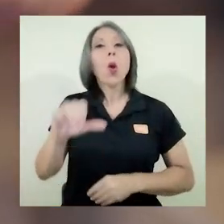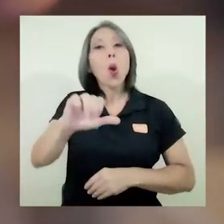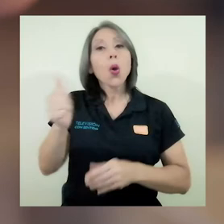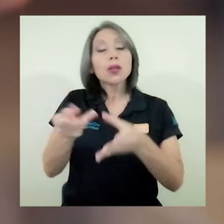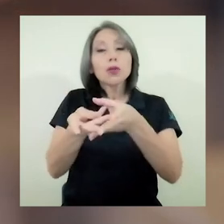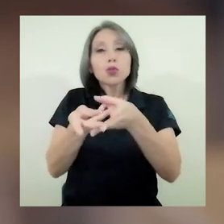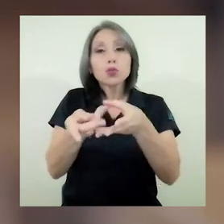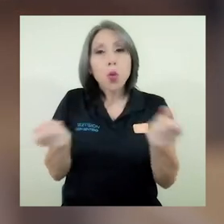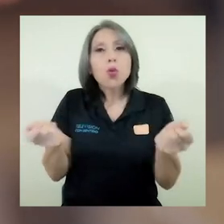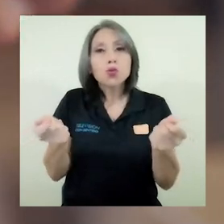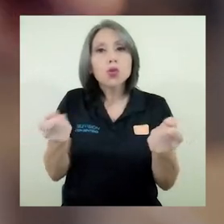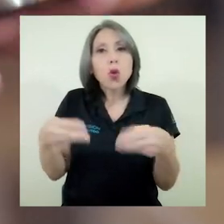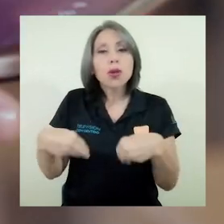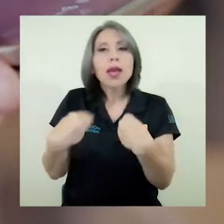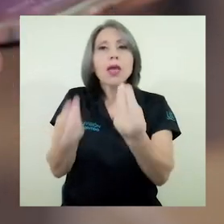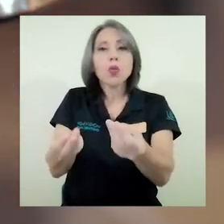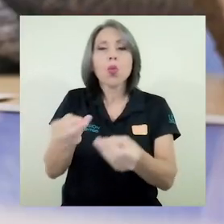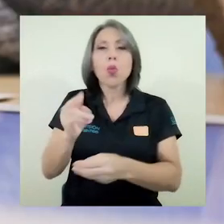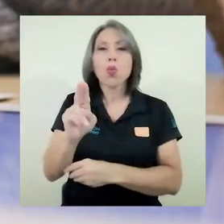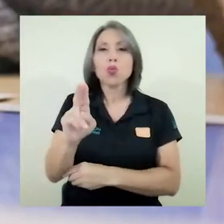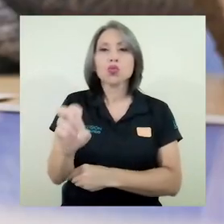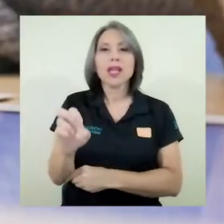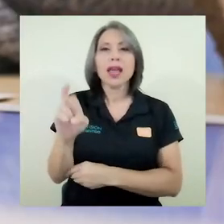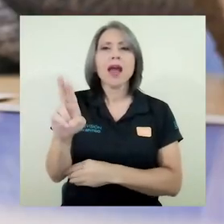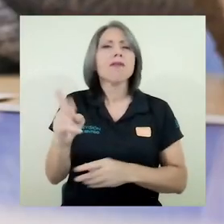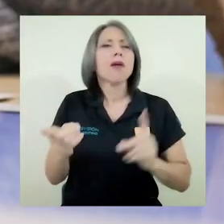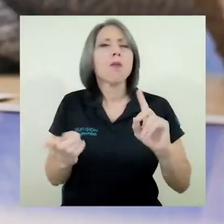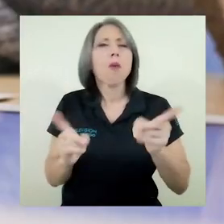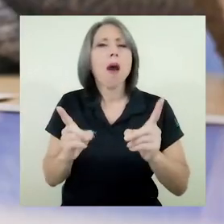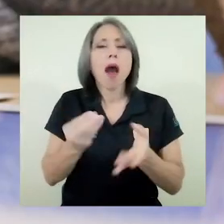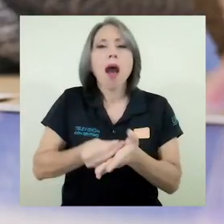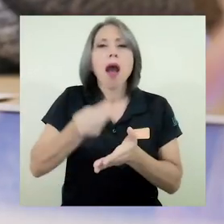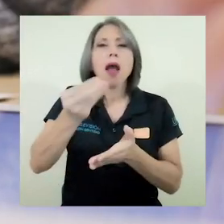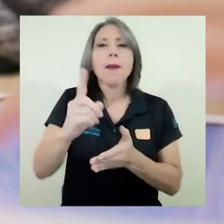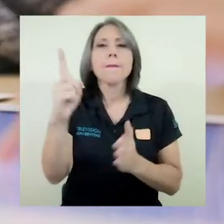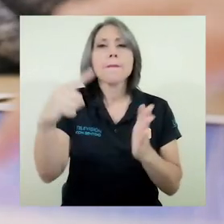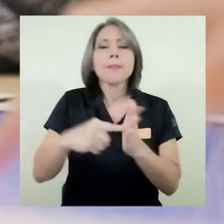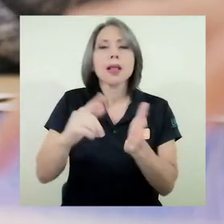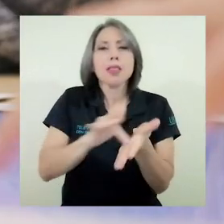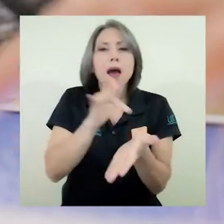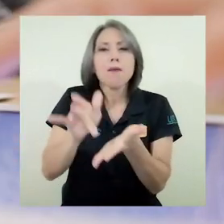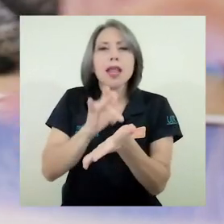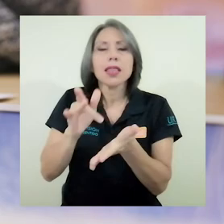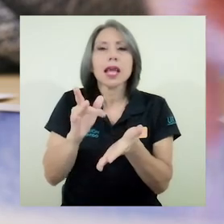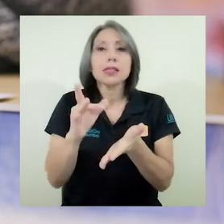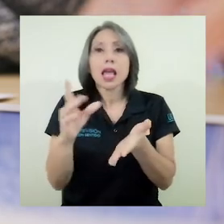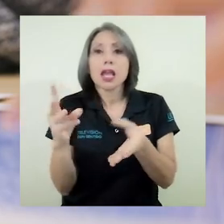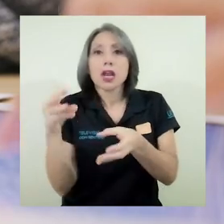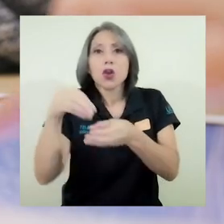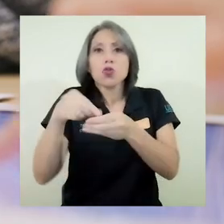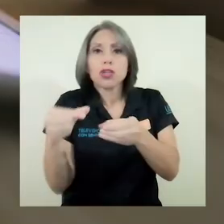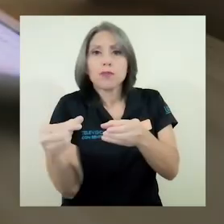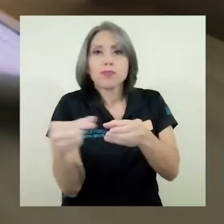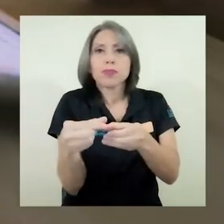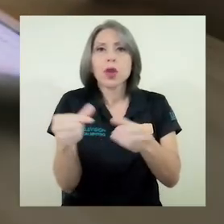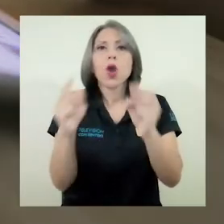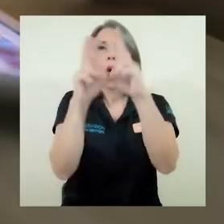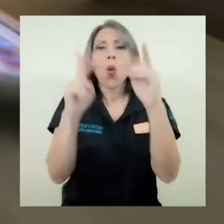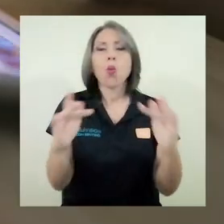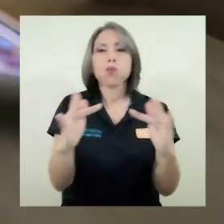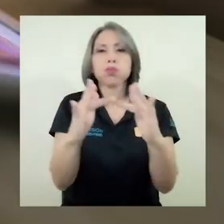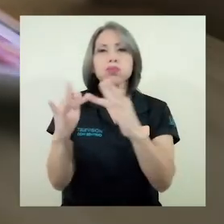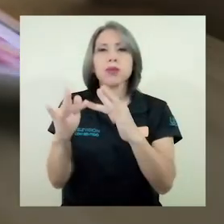soluciones aportadas por la UCR fue adquirir mil tabletas que incluyen un chip con conexión a Internet. se